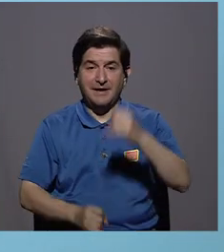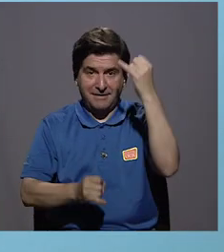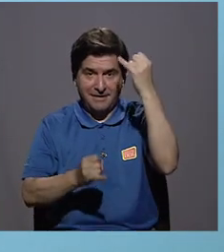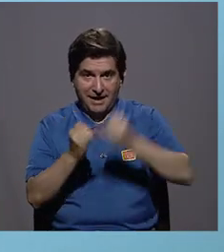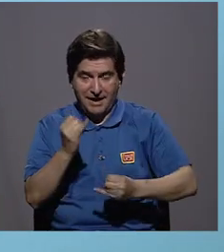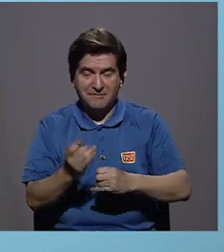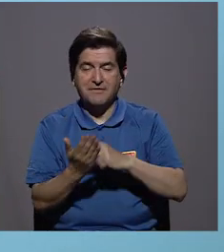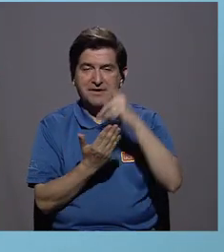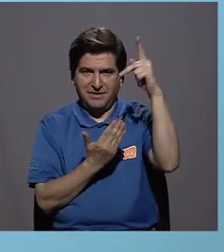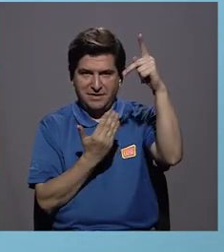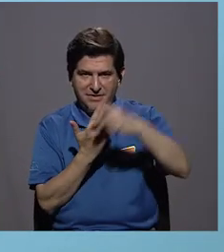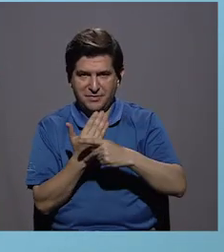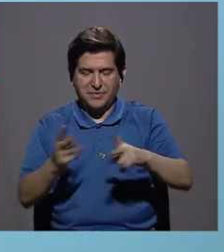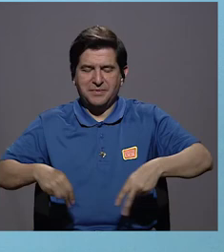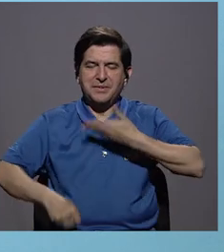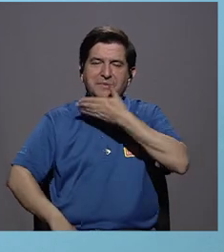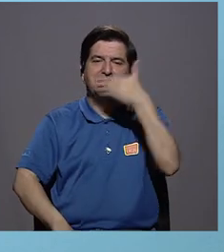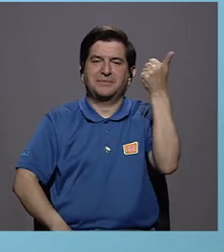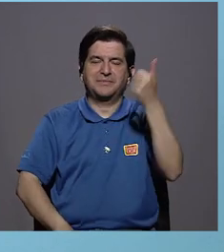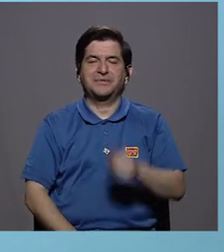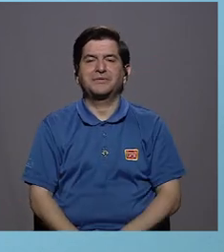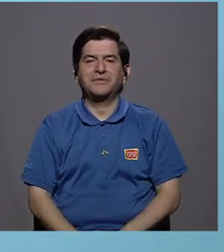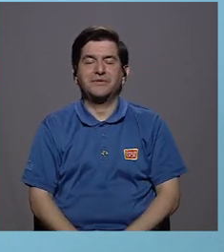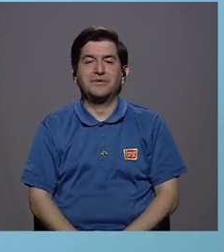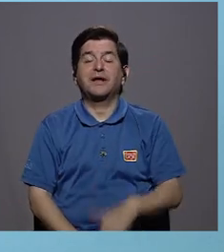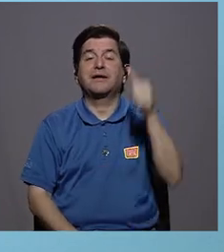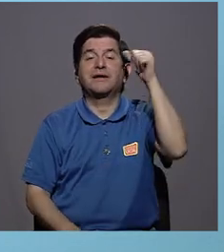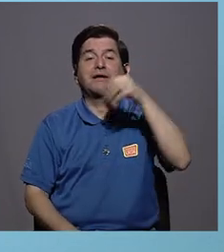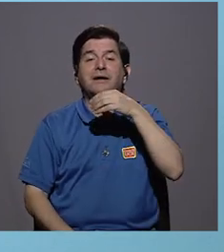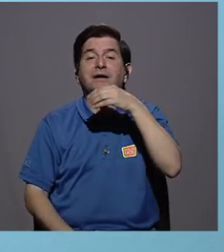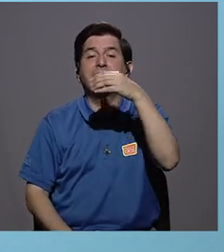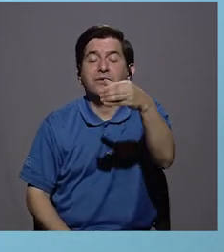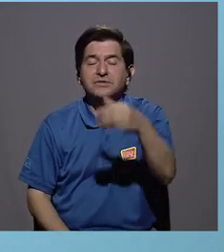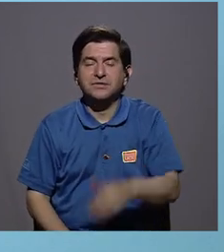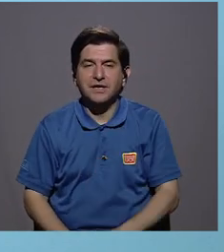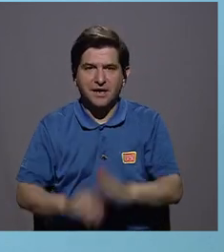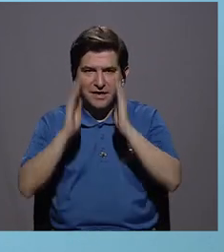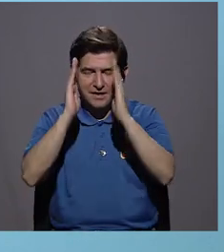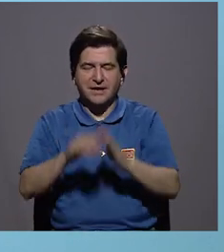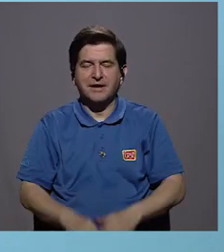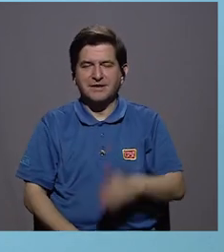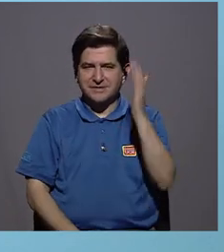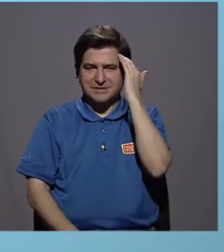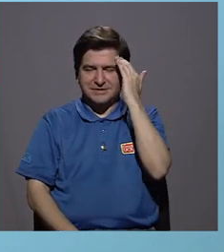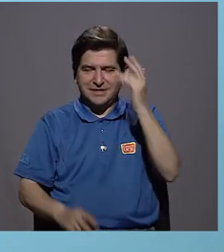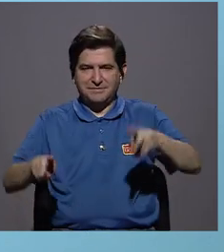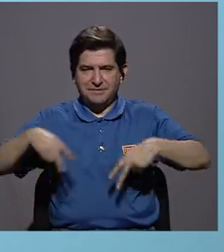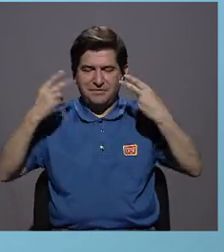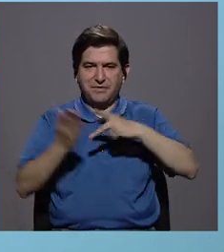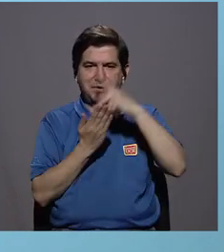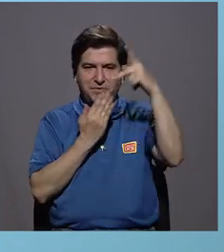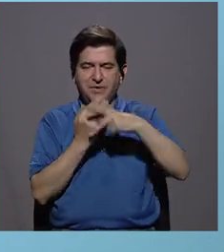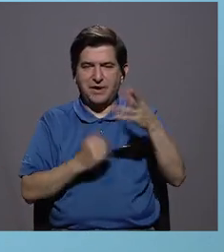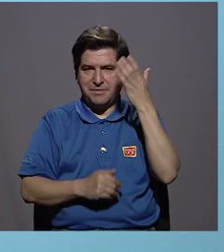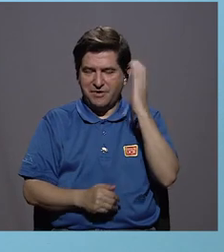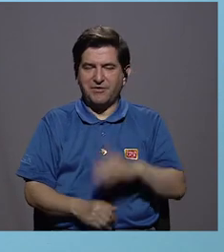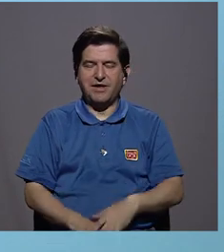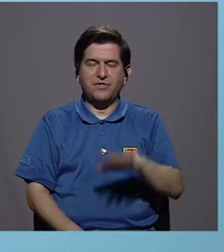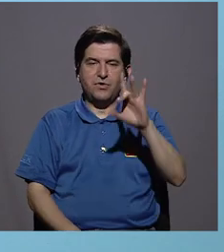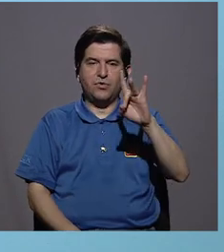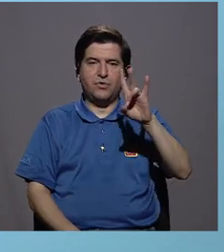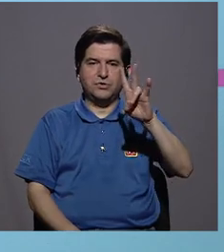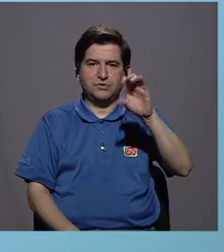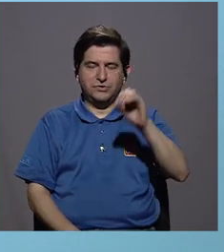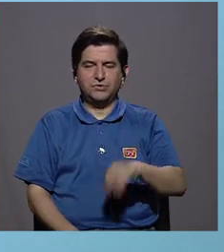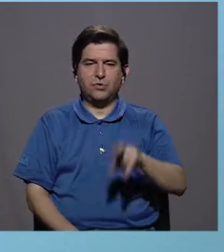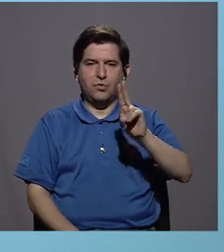Hemos llegado al final de un programa más de Vivir Mejor. Quisiéramos recomendarle escuchar Saber Vivir el programa en la radio